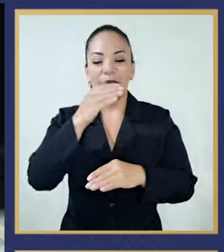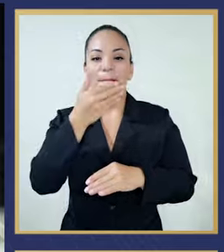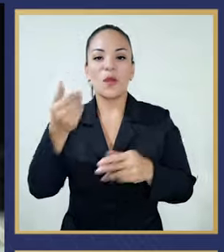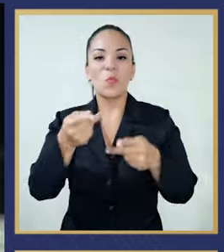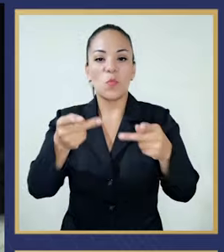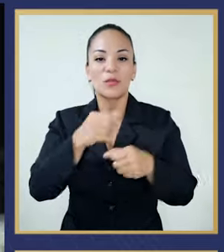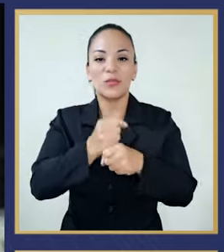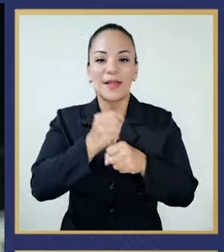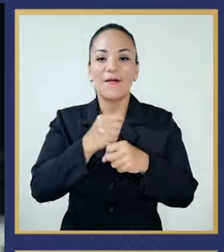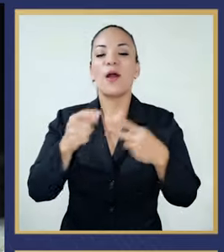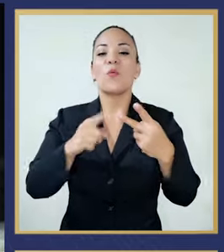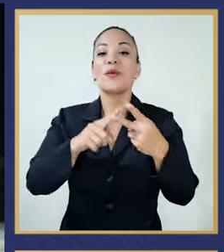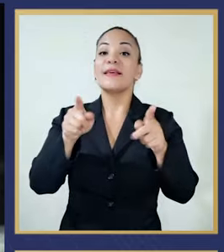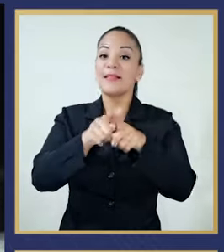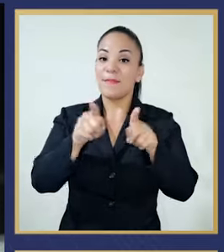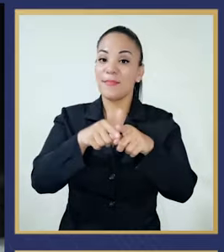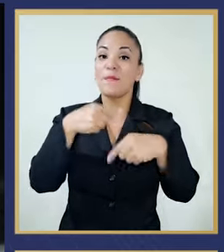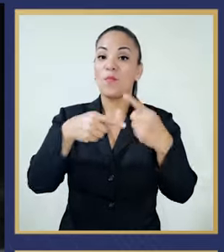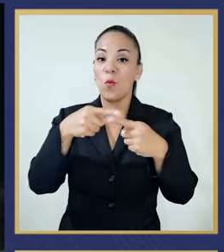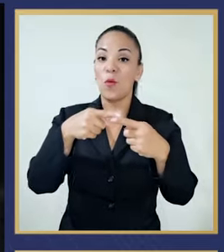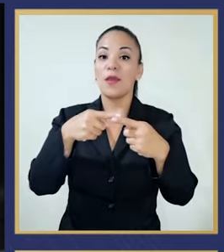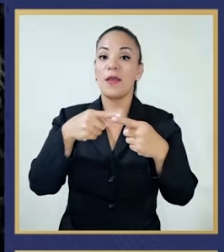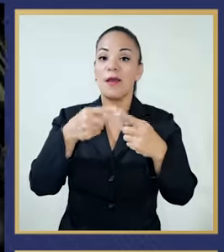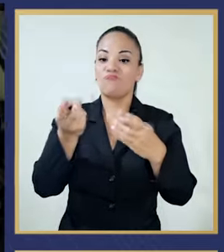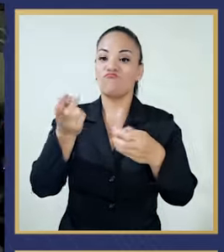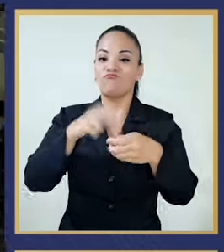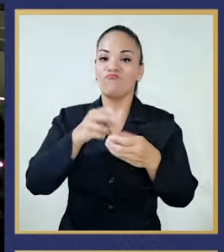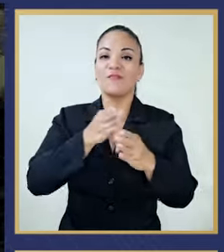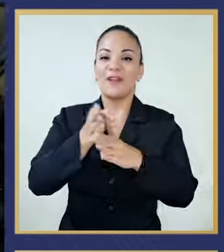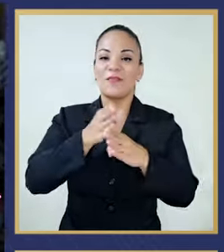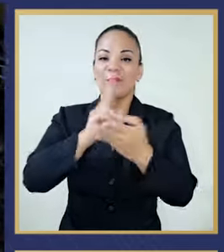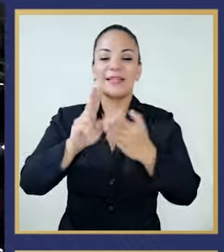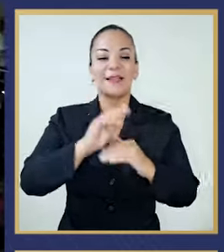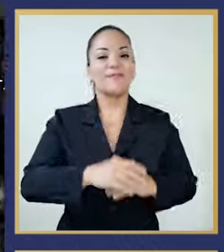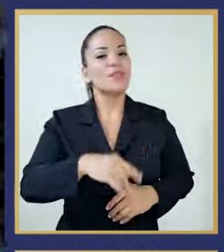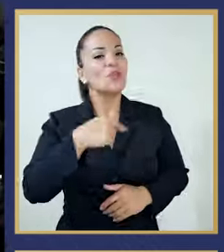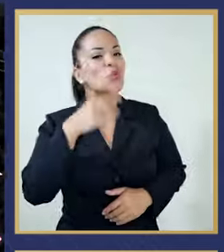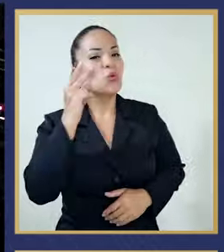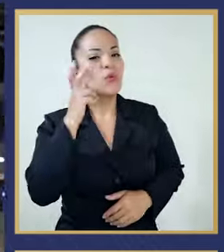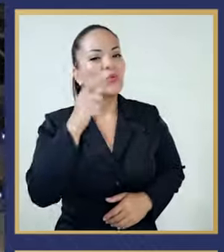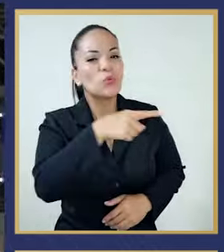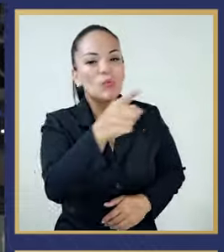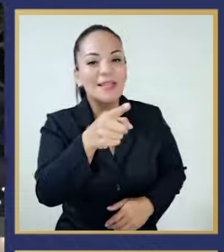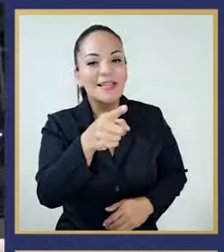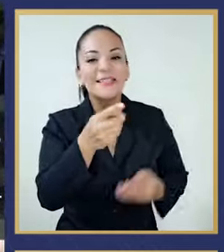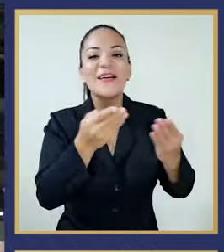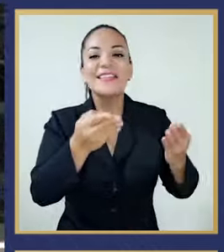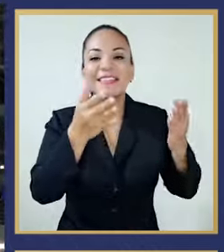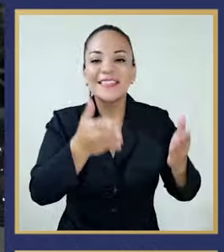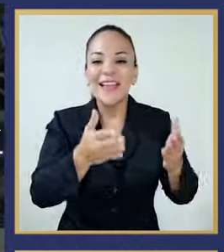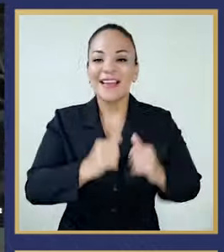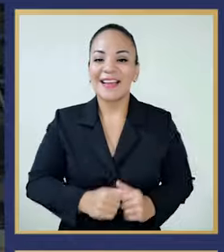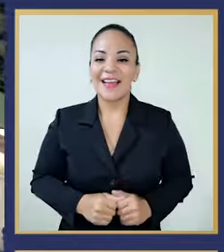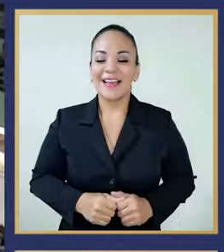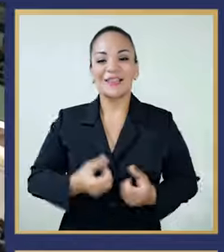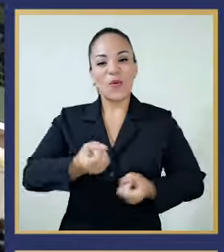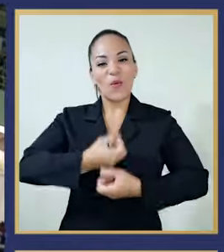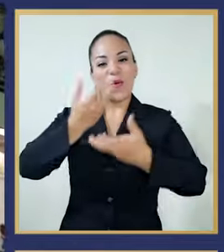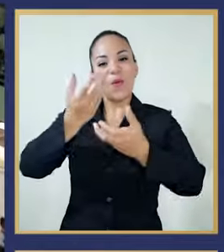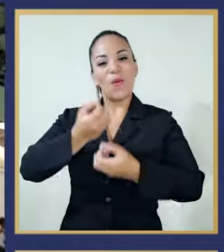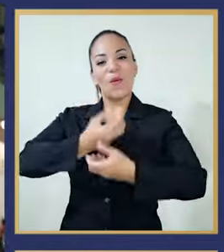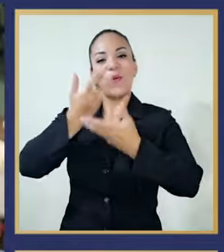y ya voy pensando en obtener una carrera universitaria. ¡No los oigo bachilleres!